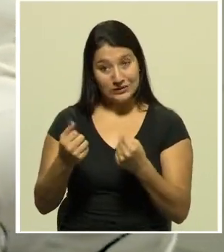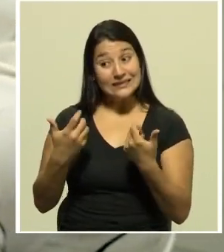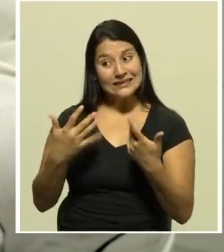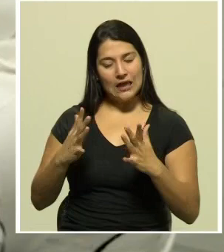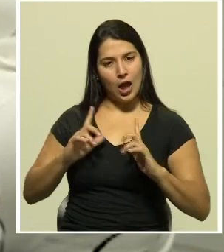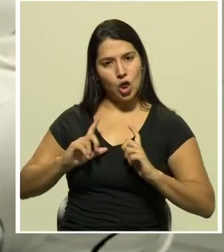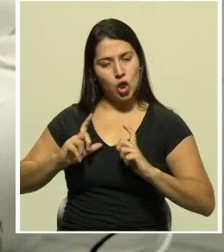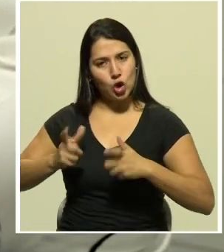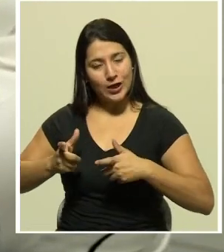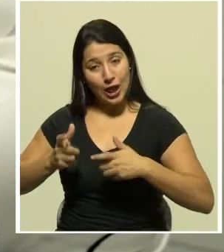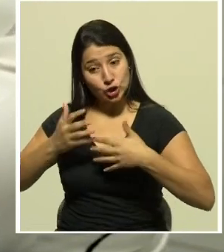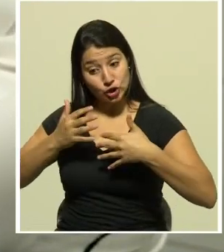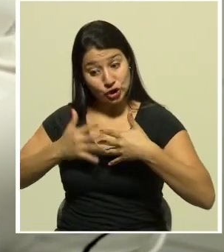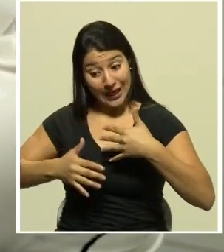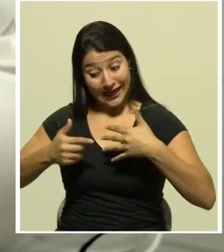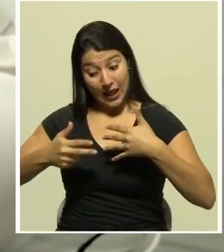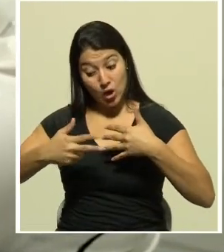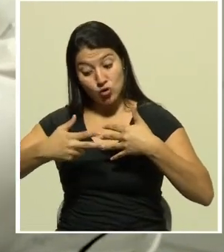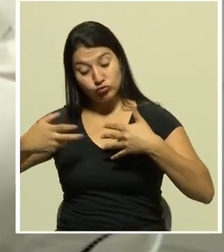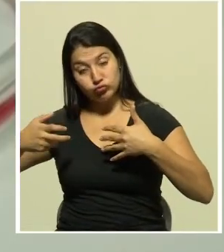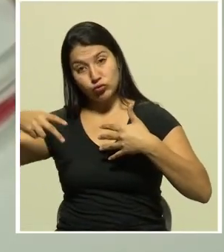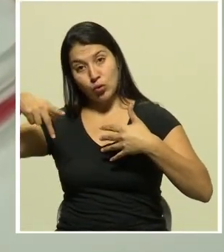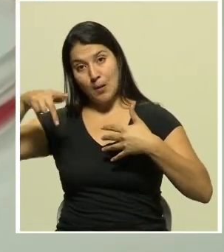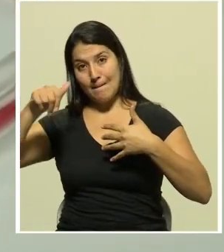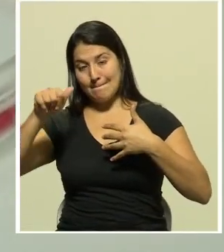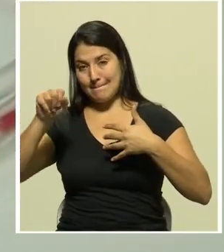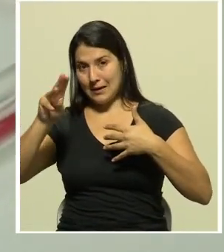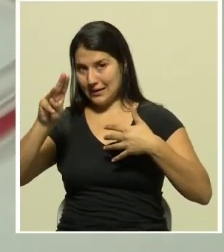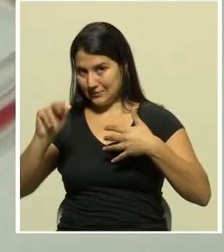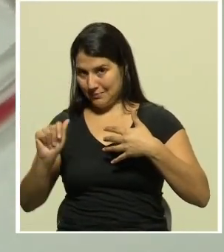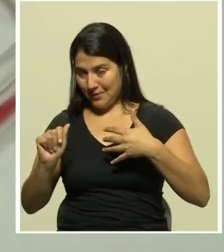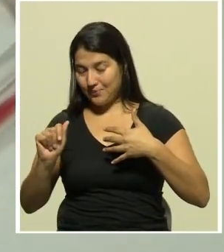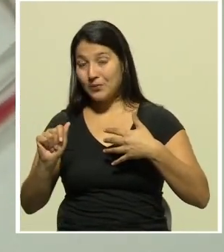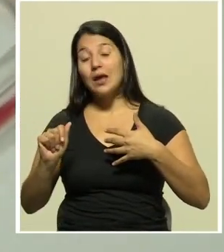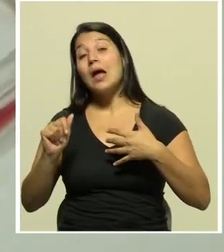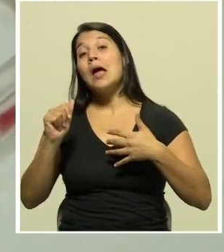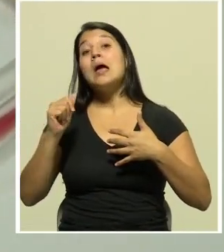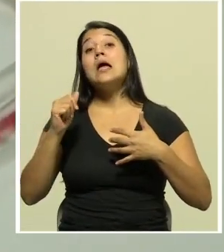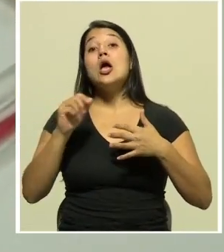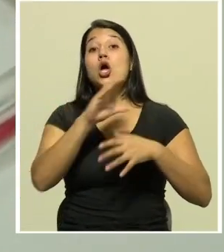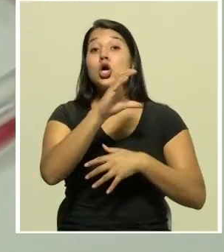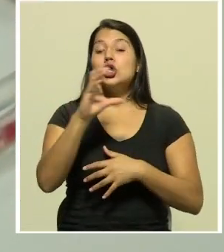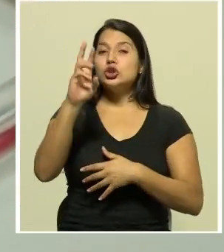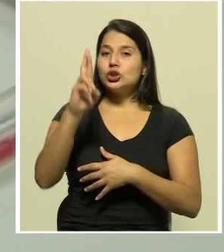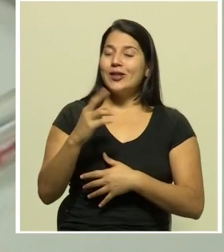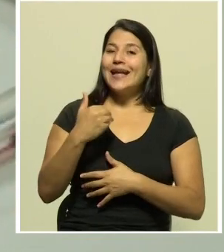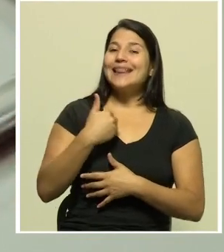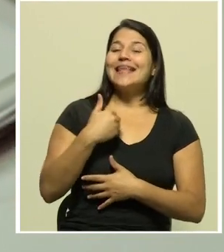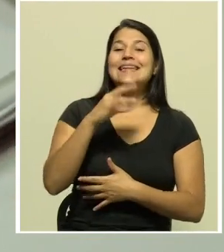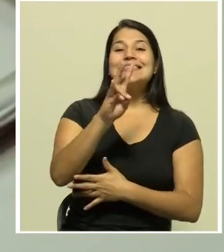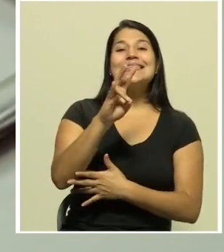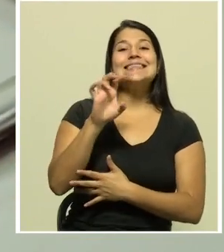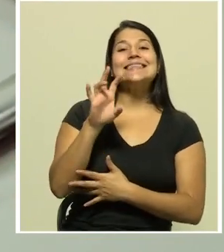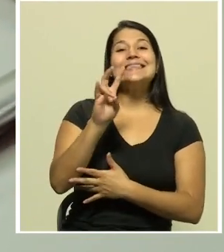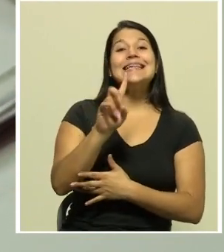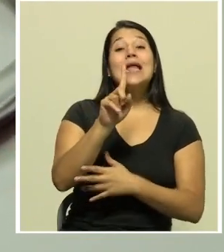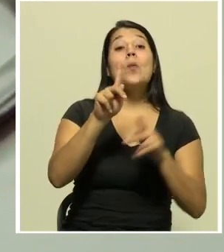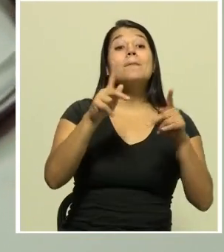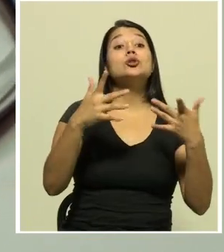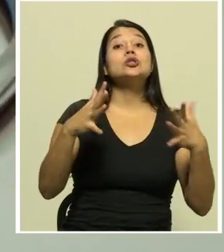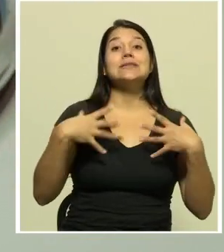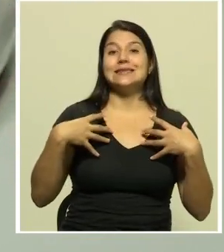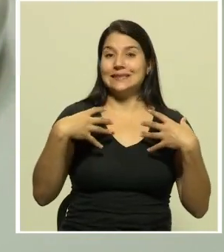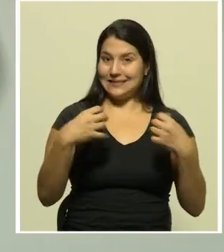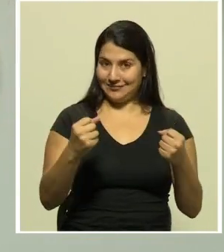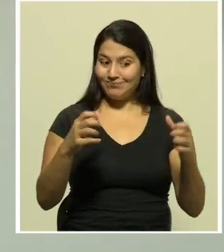que estén en condición delicada. A pesar de que Costa Rica registra 771 recuperados por el virus, no todas